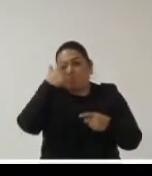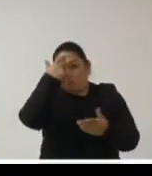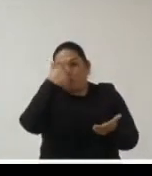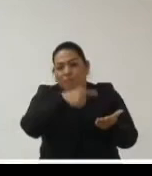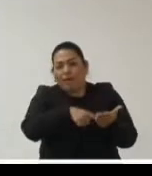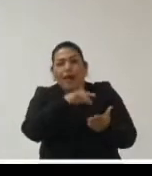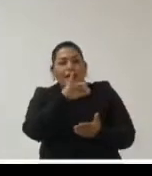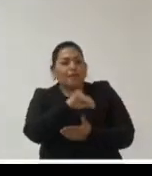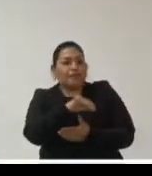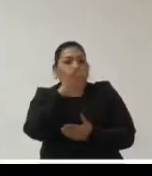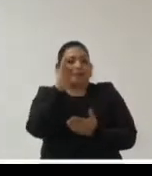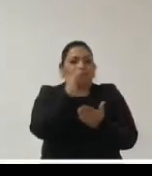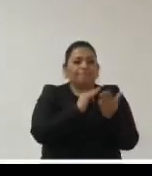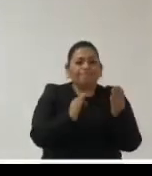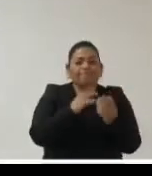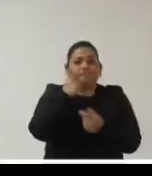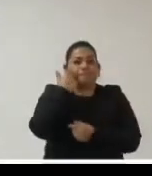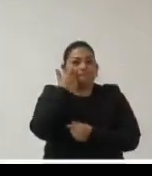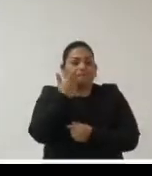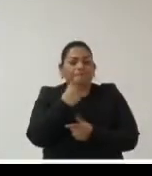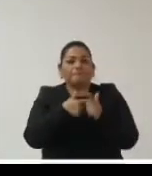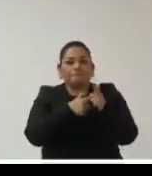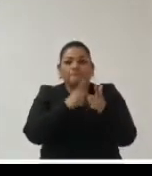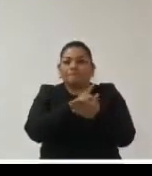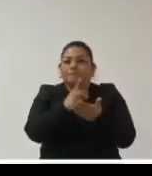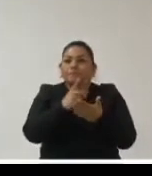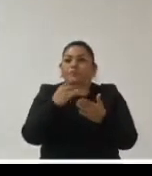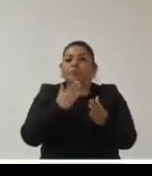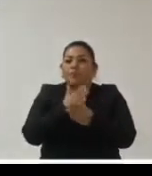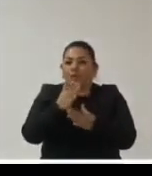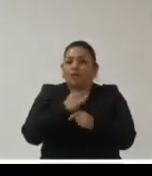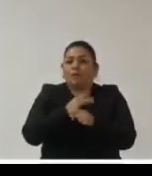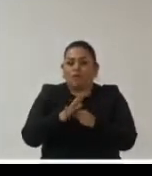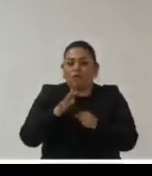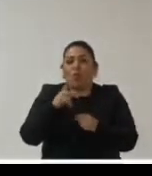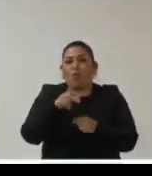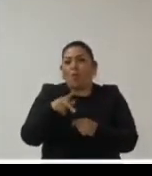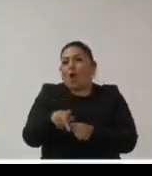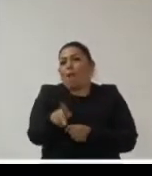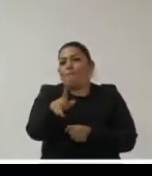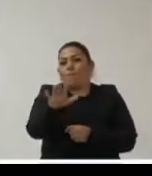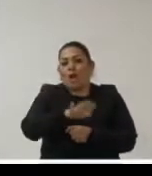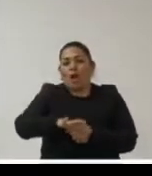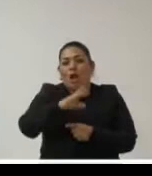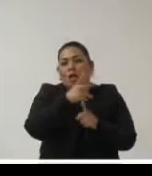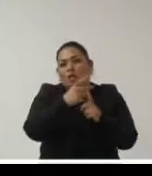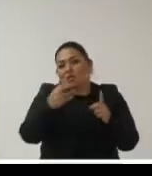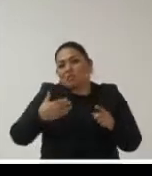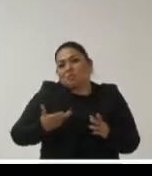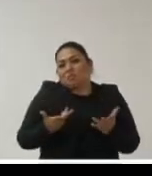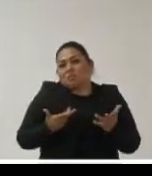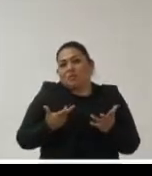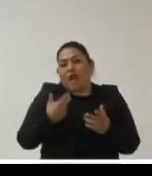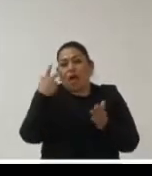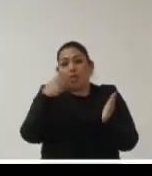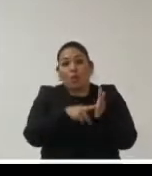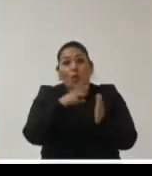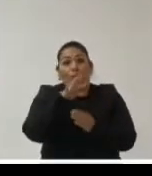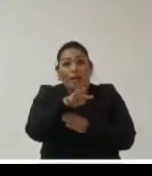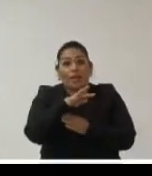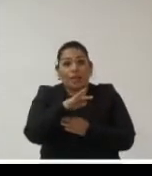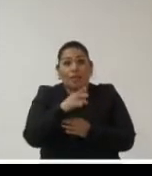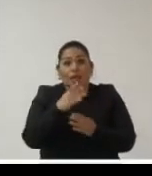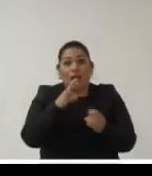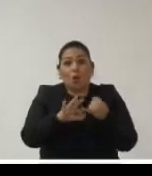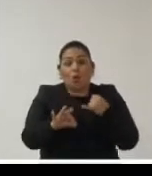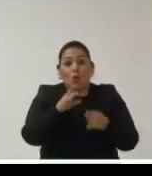porcentaje bien alto creía que todas las personas tenían derecho a acceder a la información pública de los organismos del estado esto el año 2019 que fue